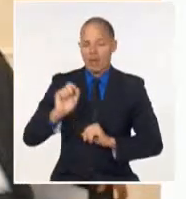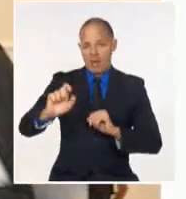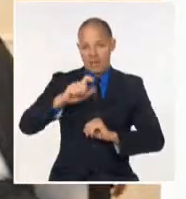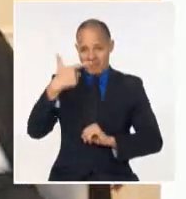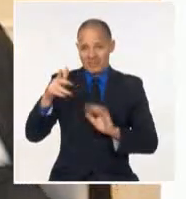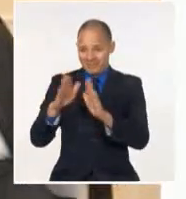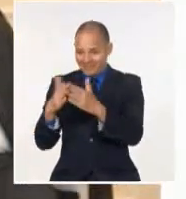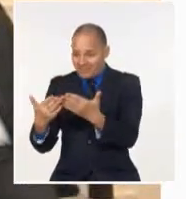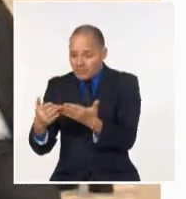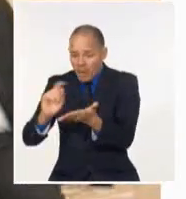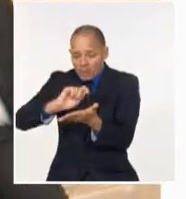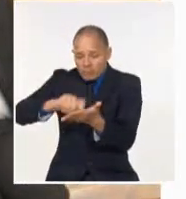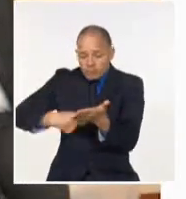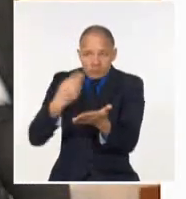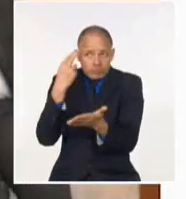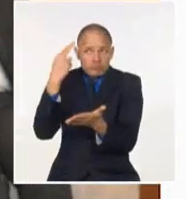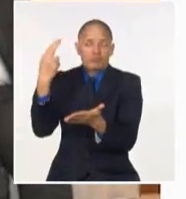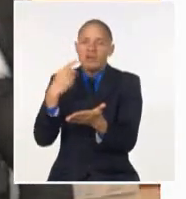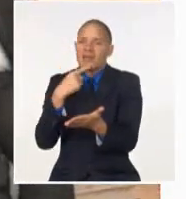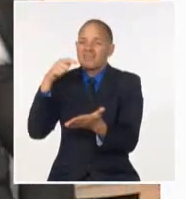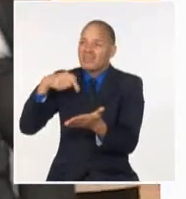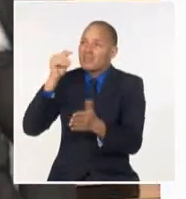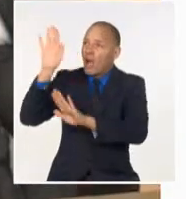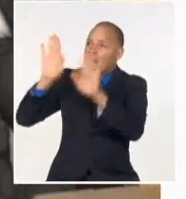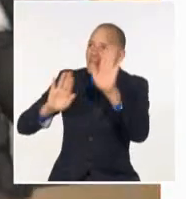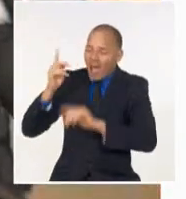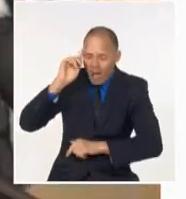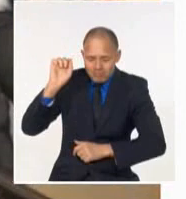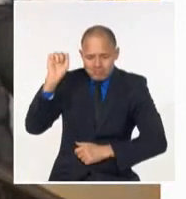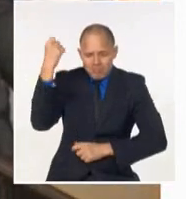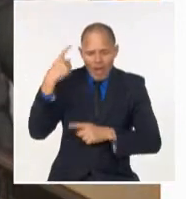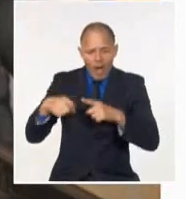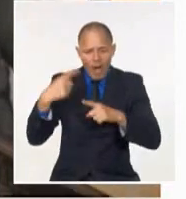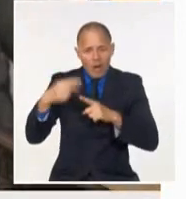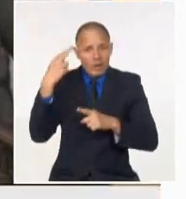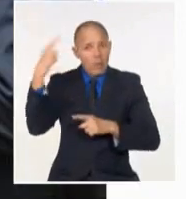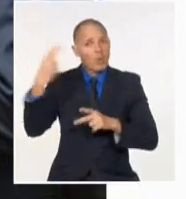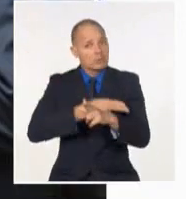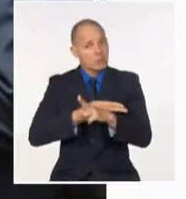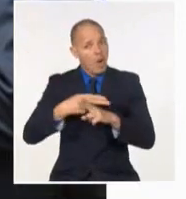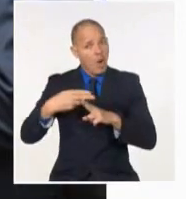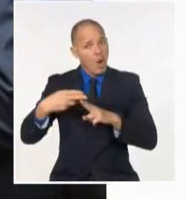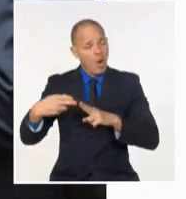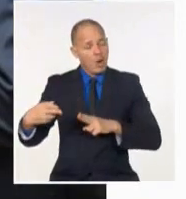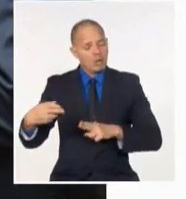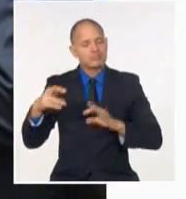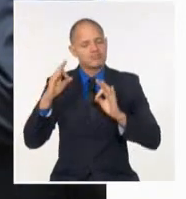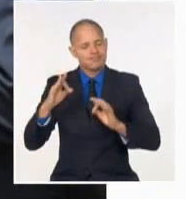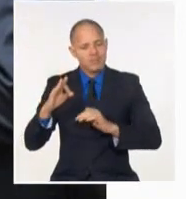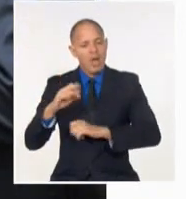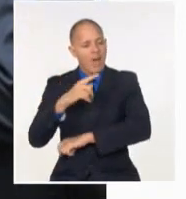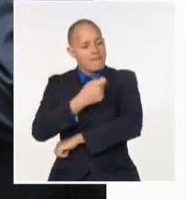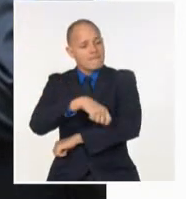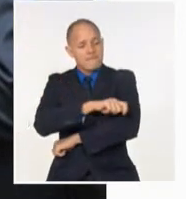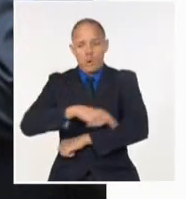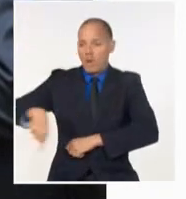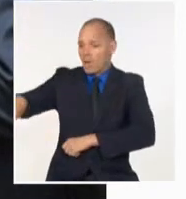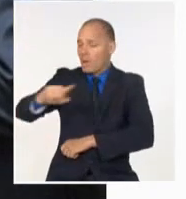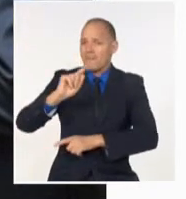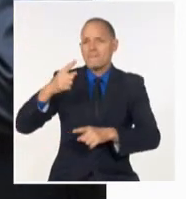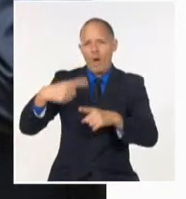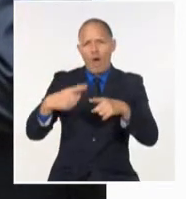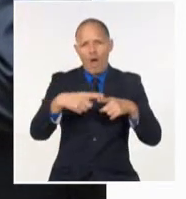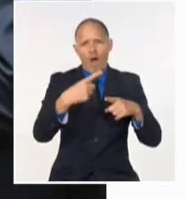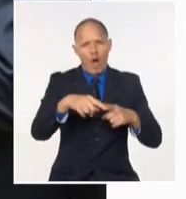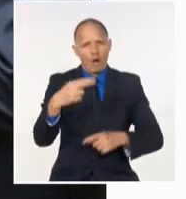memorial debe ser un lugar de reflexión, sanación y reconciliación, no sólo para el pueblo de Ruanda, sino para todos los seres